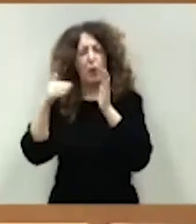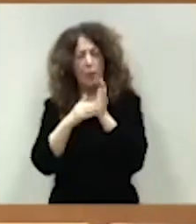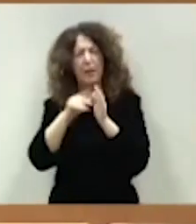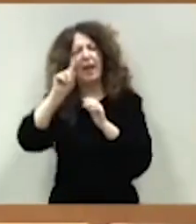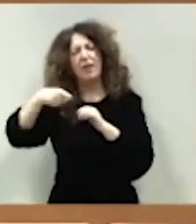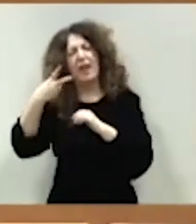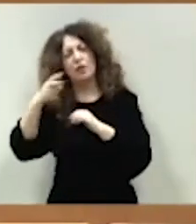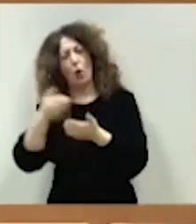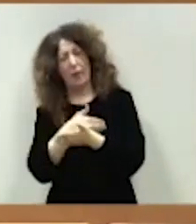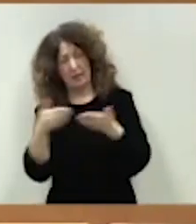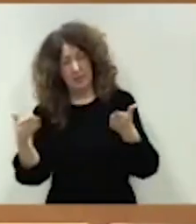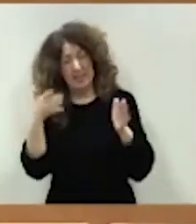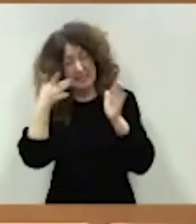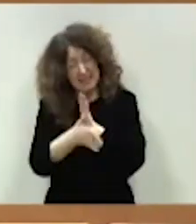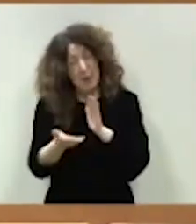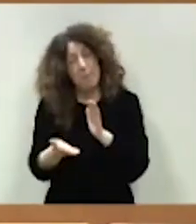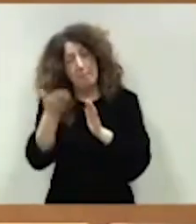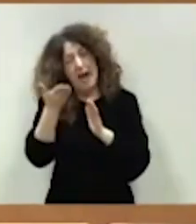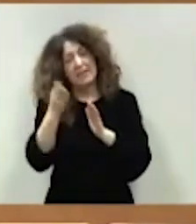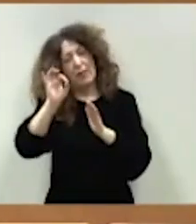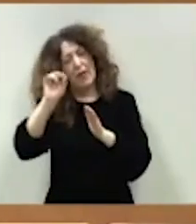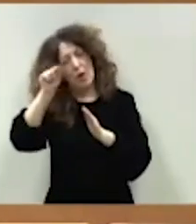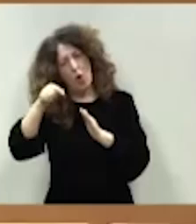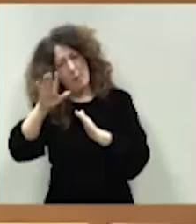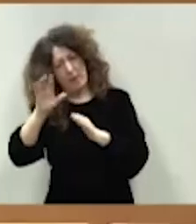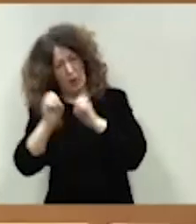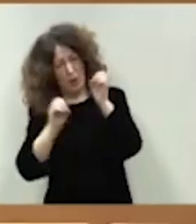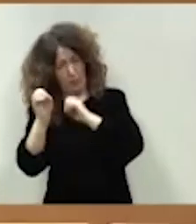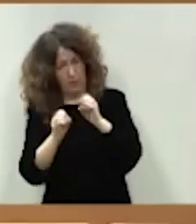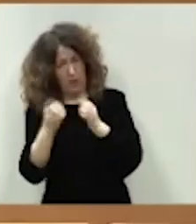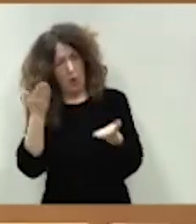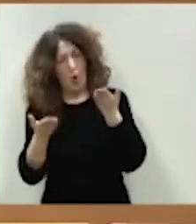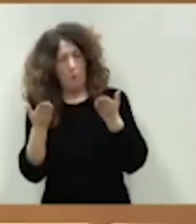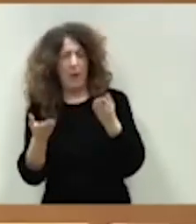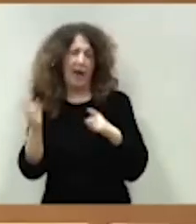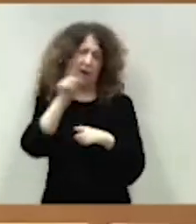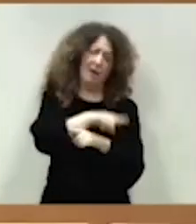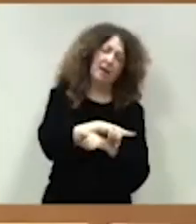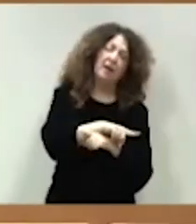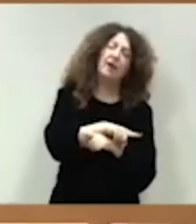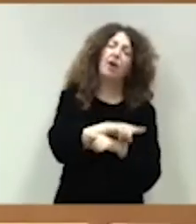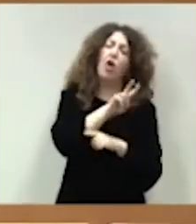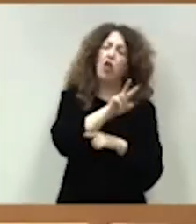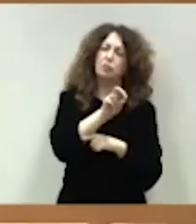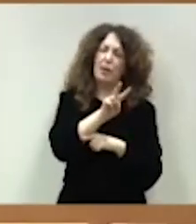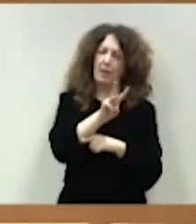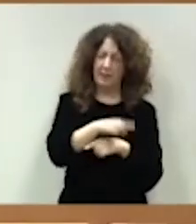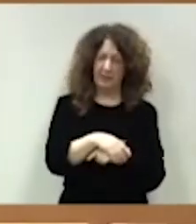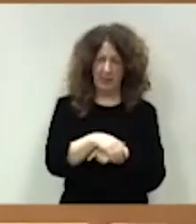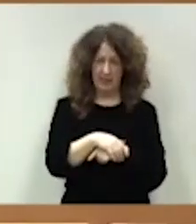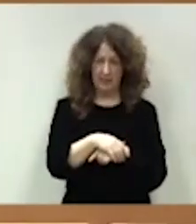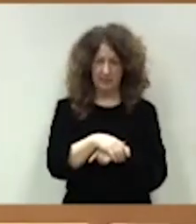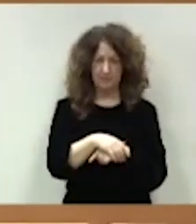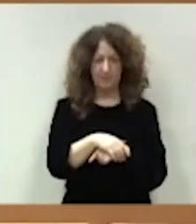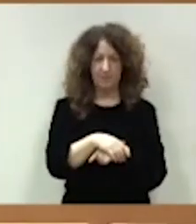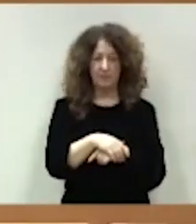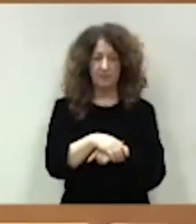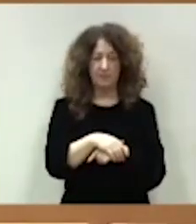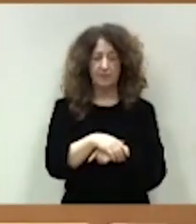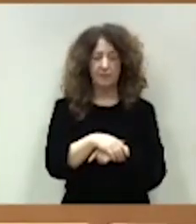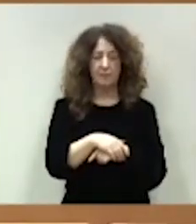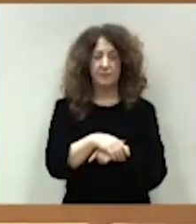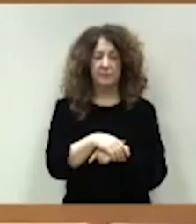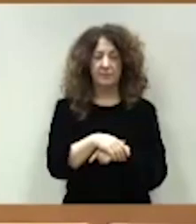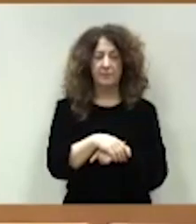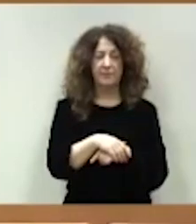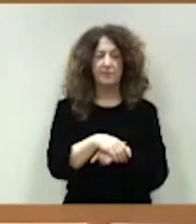incremento del 0,5% respecto a los que se aprobaron en 2023. Sin la aportación